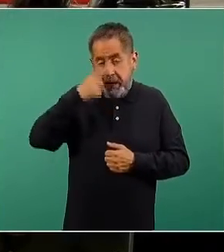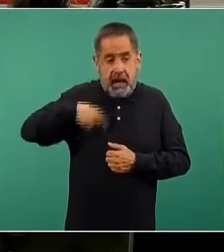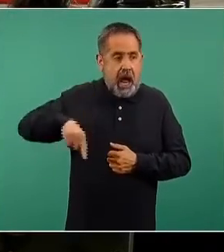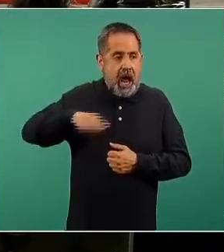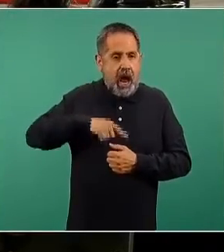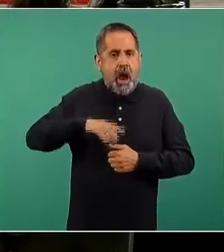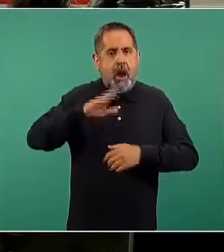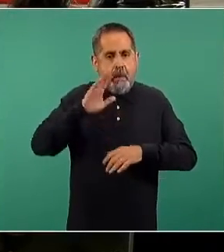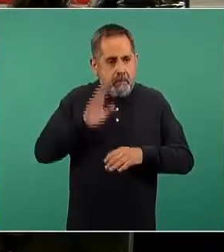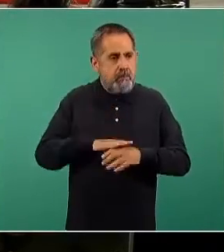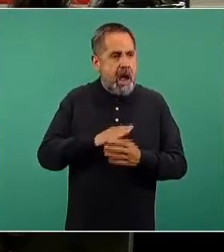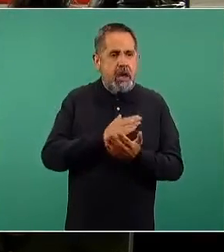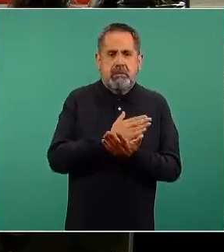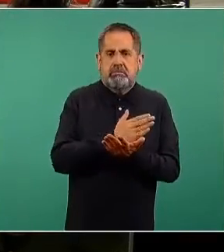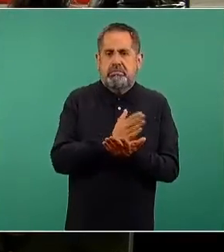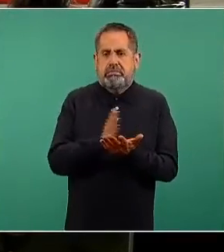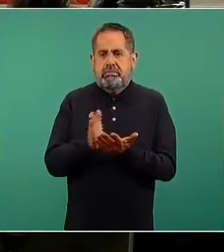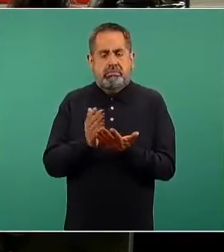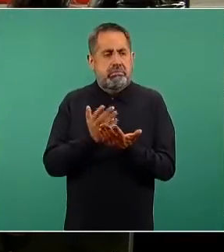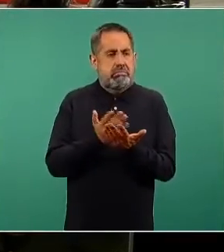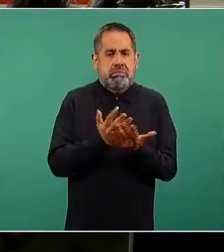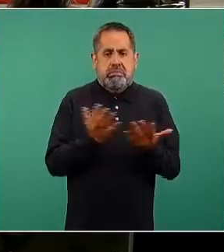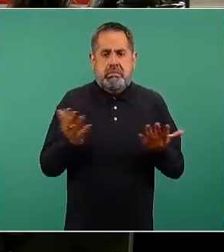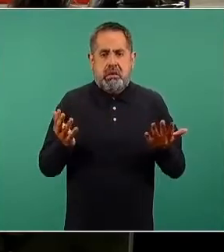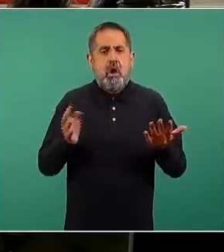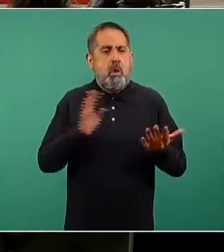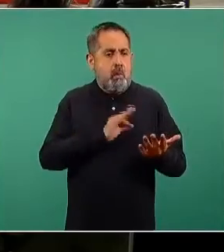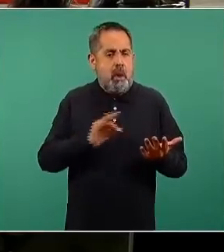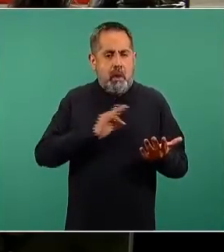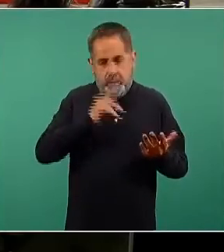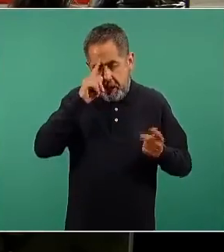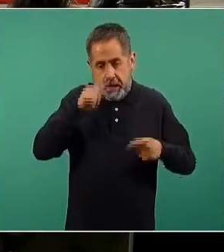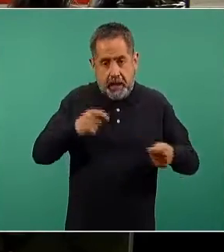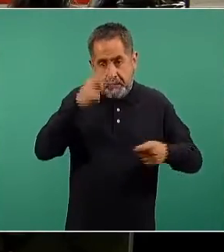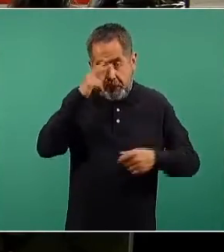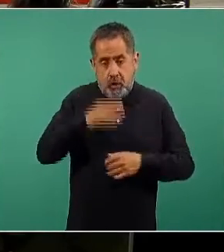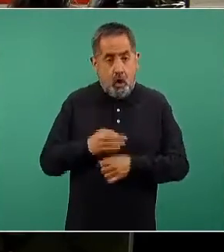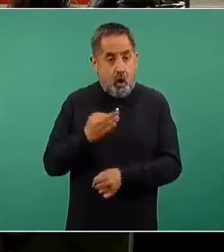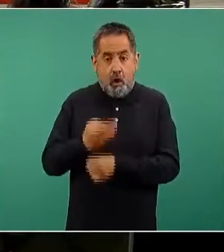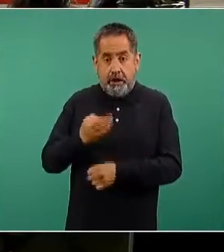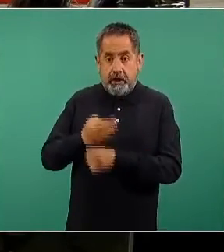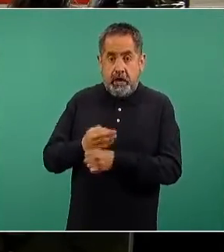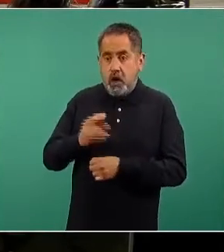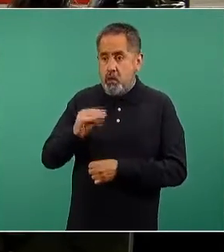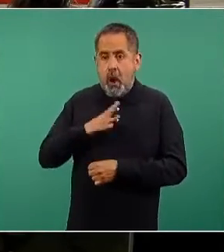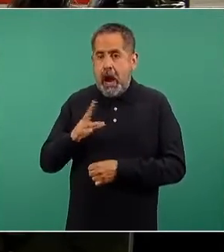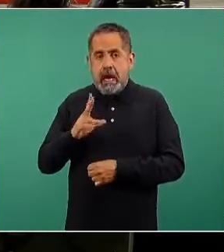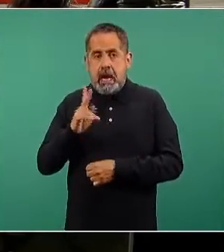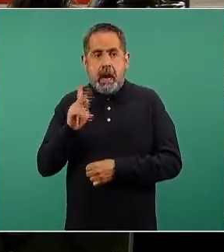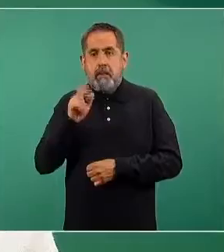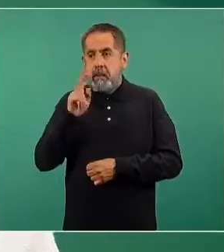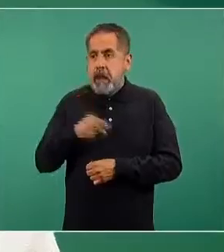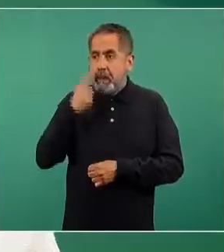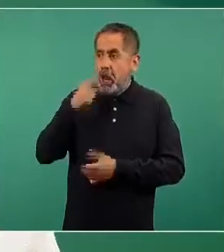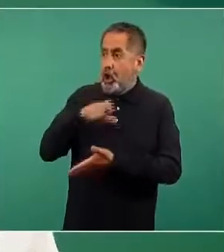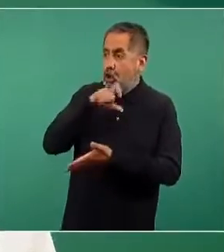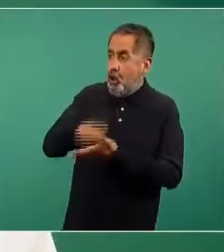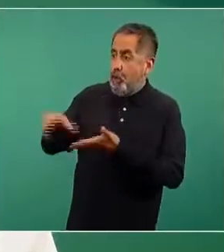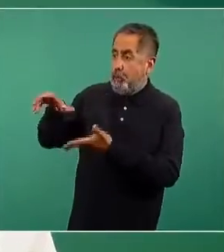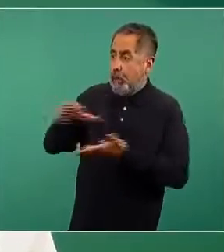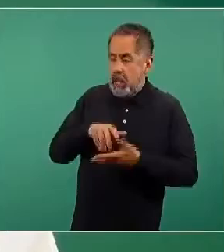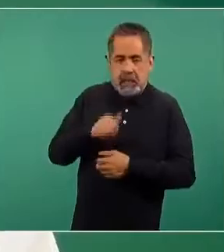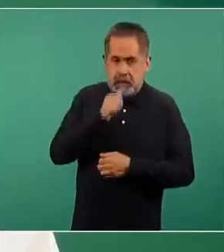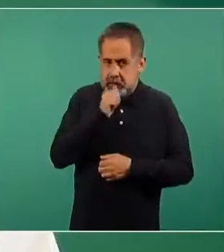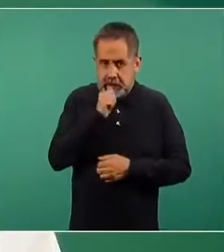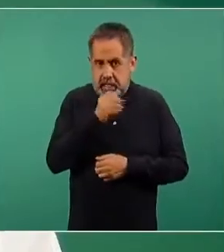ampliar el repertorio de vacunas posibles para México. En este momento no hay ningún plan específico de adquirir esta vacuna.